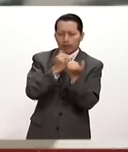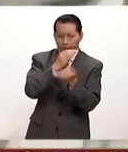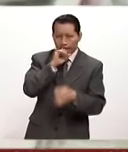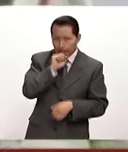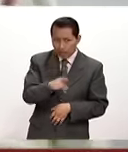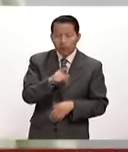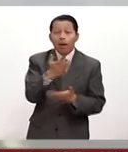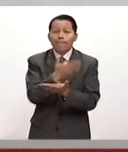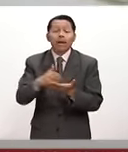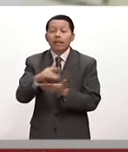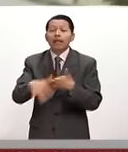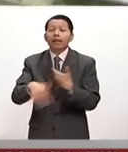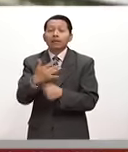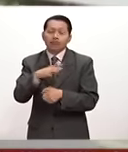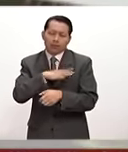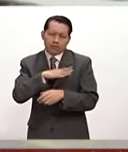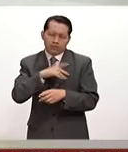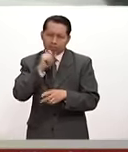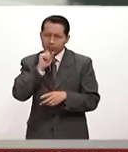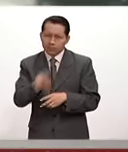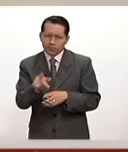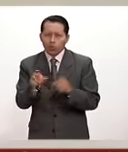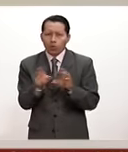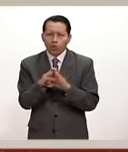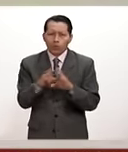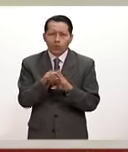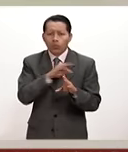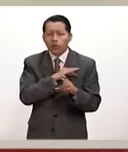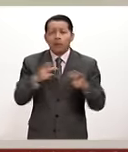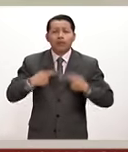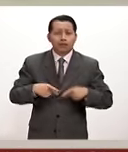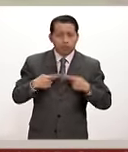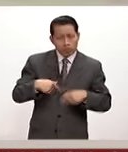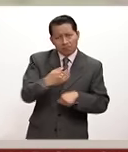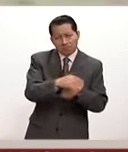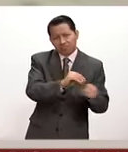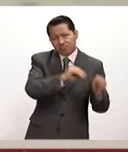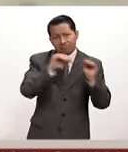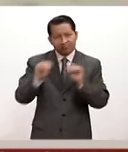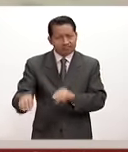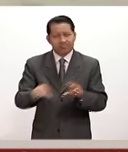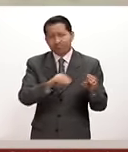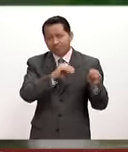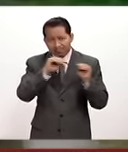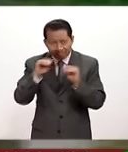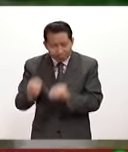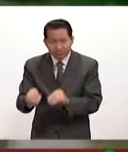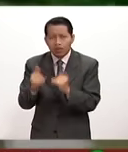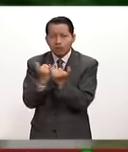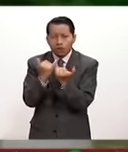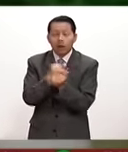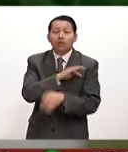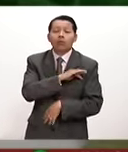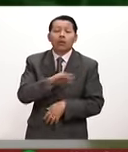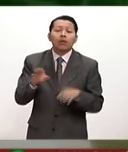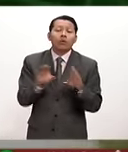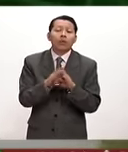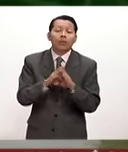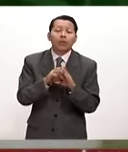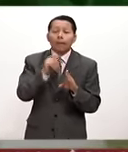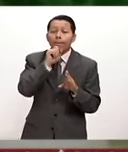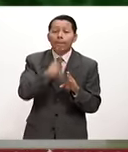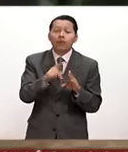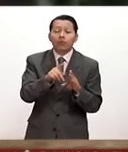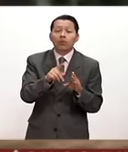Paz tenemos 15 refugios ya instalados, se está trasladando a la gente. Nulejé 3 refugios, Loreto 10 refugios